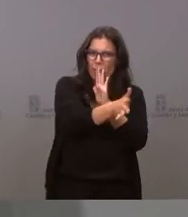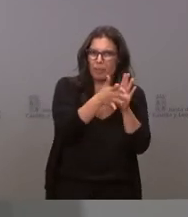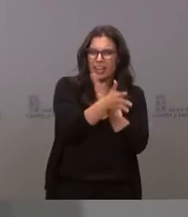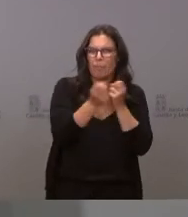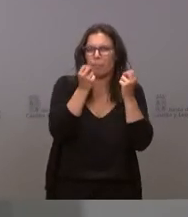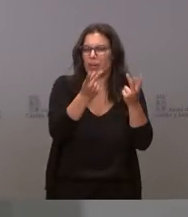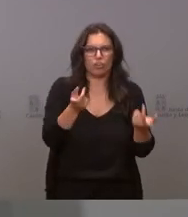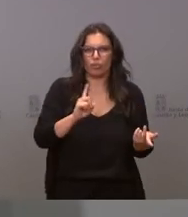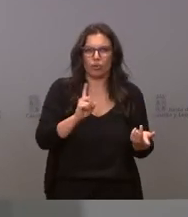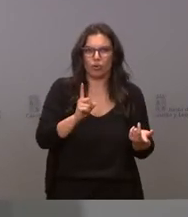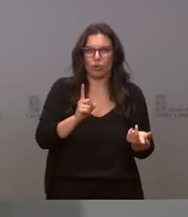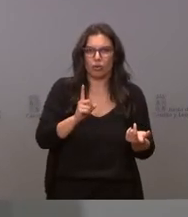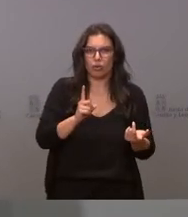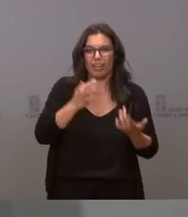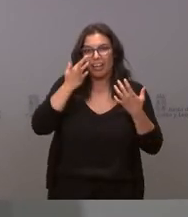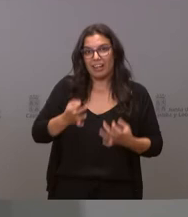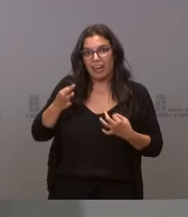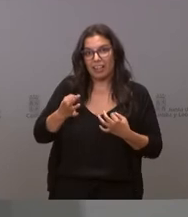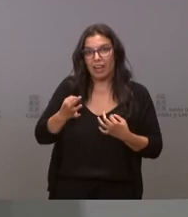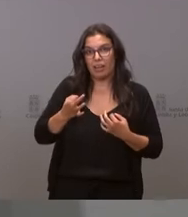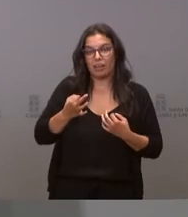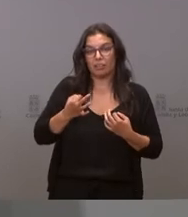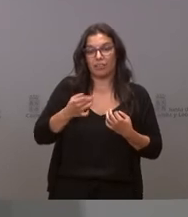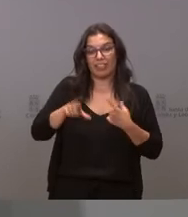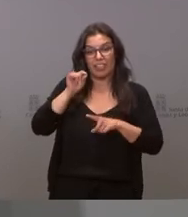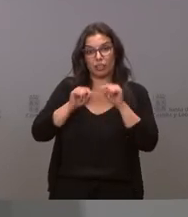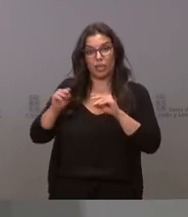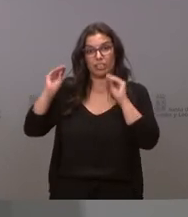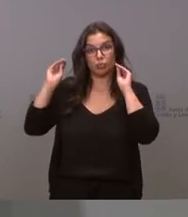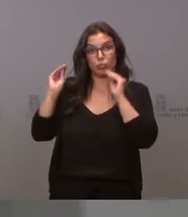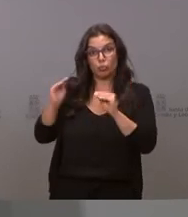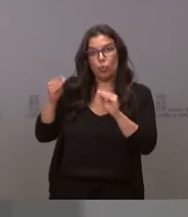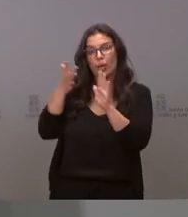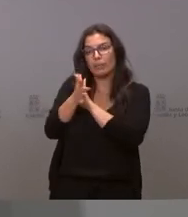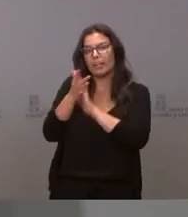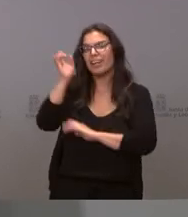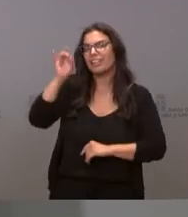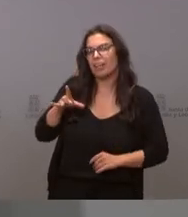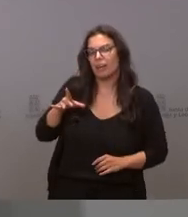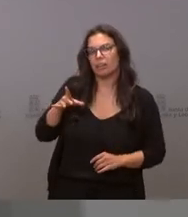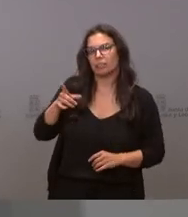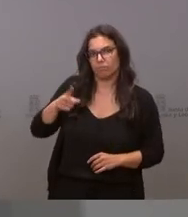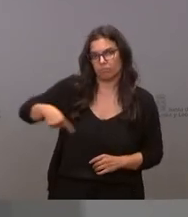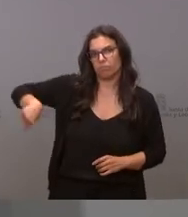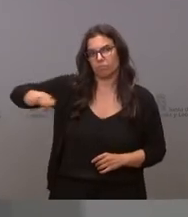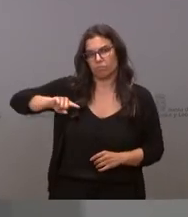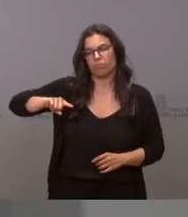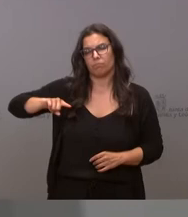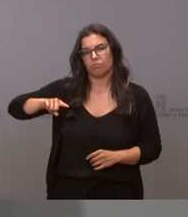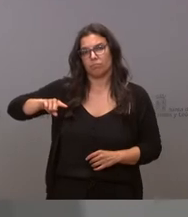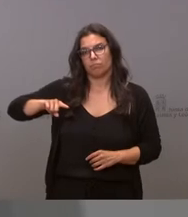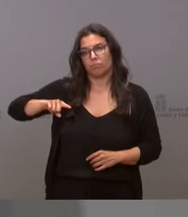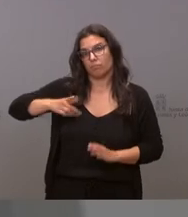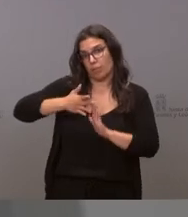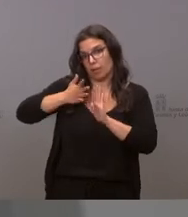dar explicaciones de sus fotografías no son los manifestantes de Colón quien tiene que dar explicaciones entre otras